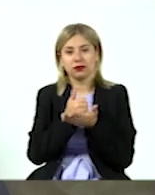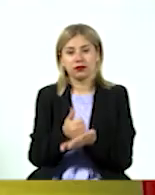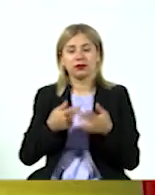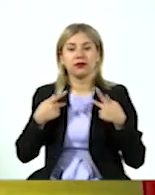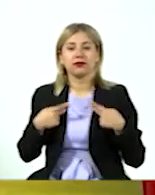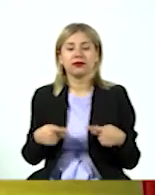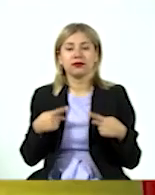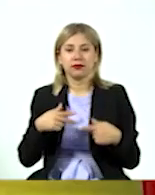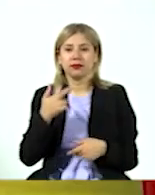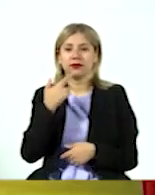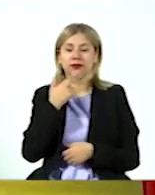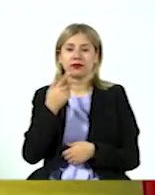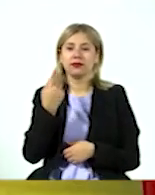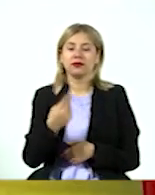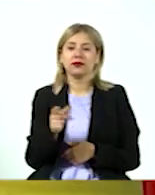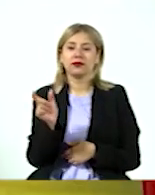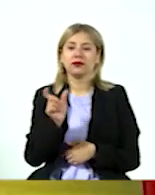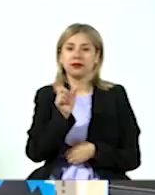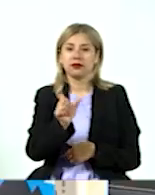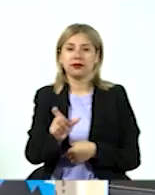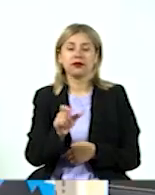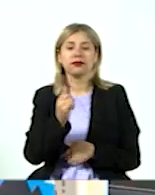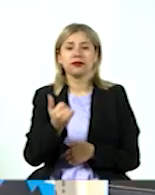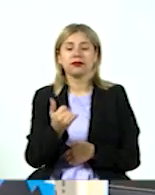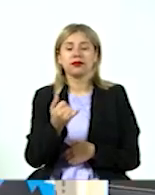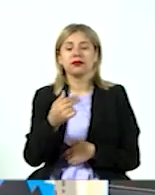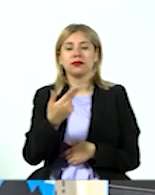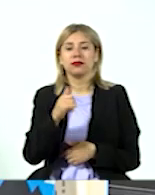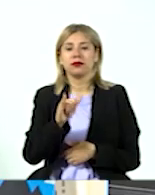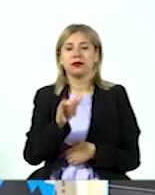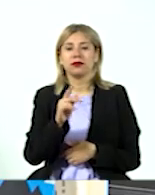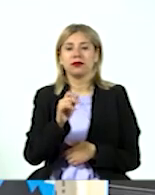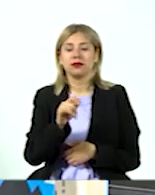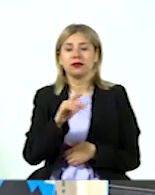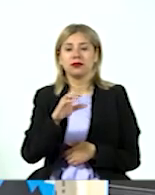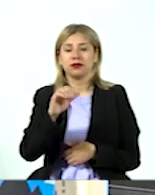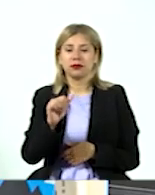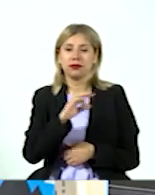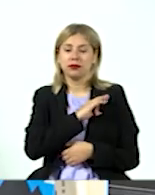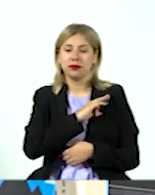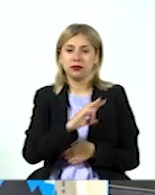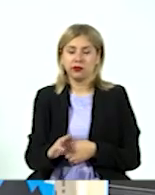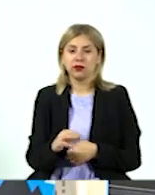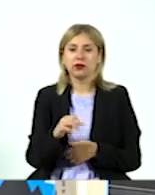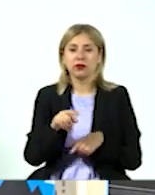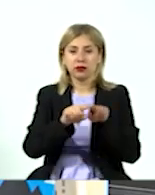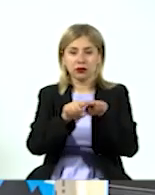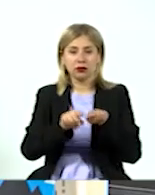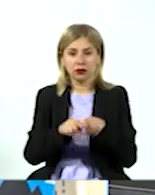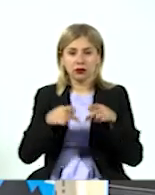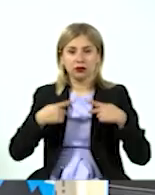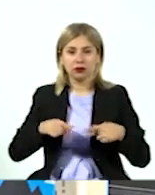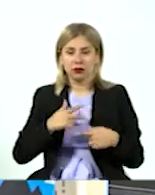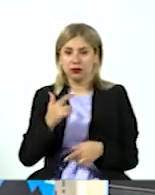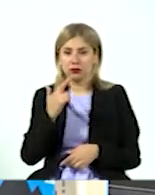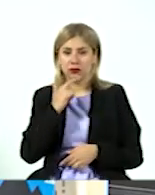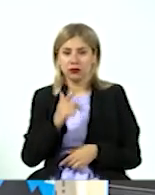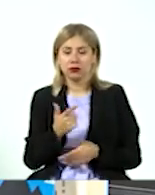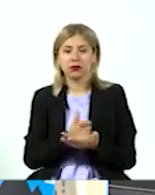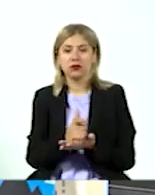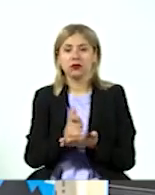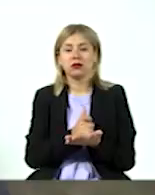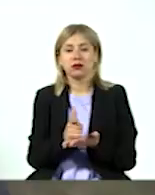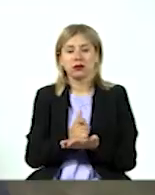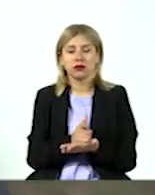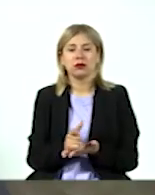reestructurar su tarjeta, su hipoteca, y que pueda ser un medio de que la gente pueda mejorar sus finanzas, no